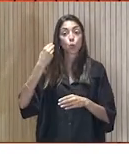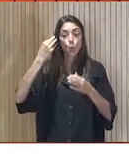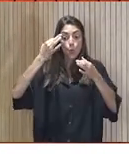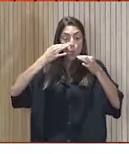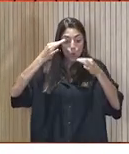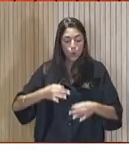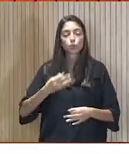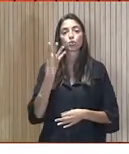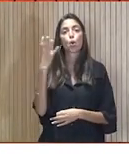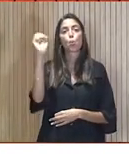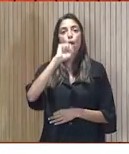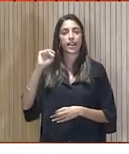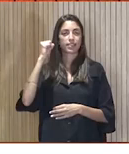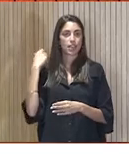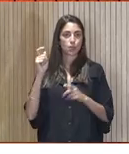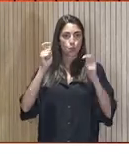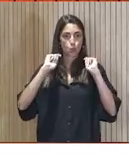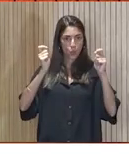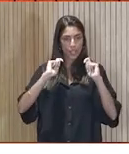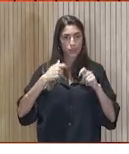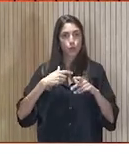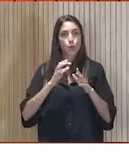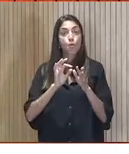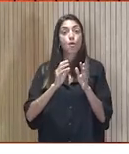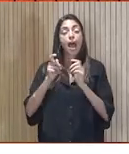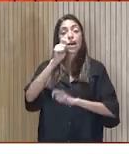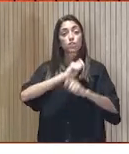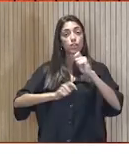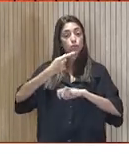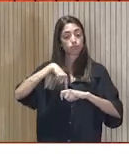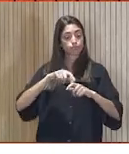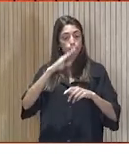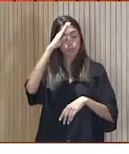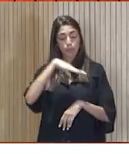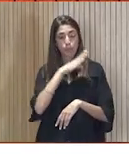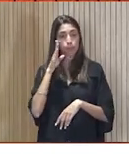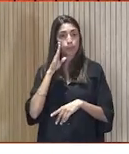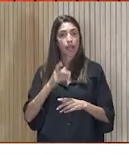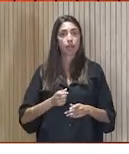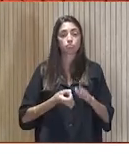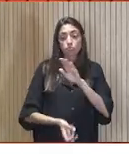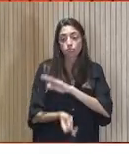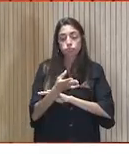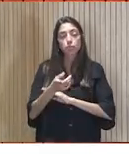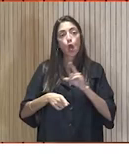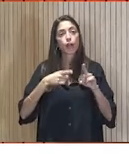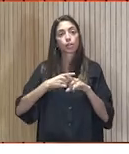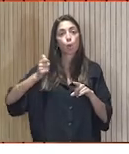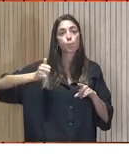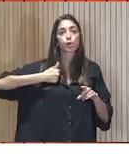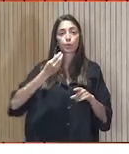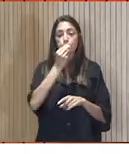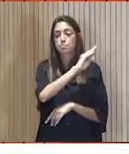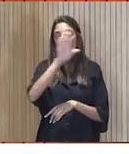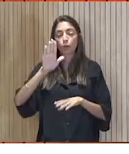Y es una asociación que formaron los padres que querían dar unas mejores oportunidades A sus hijos con